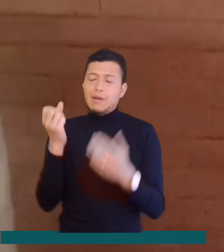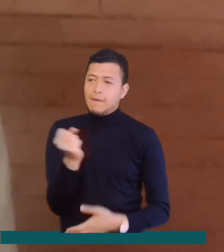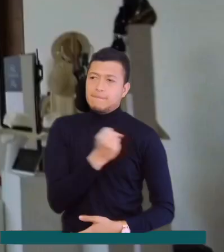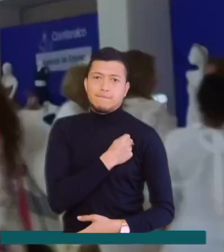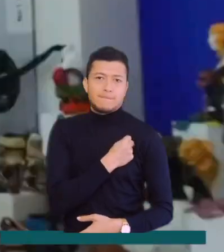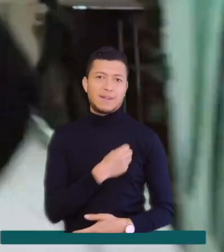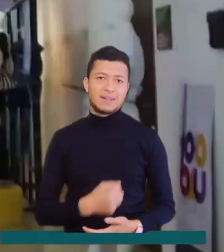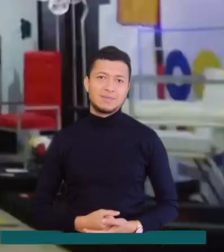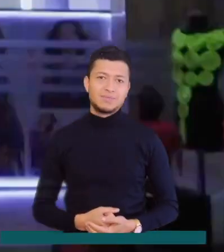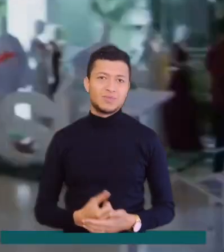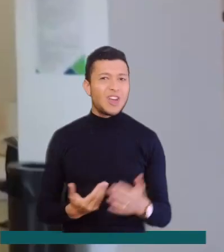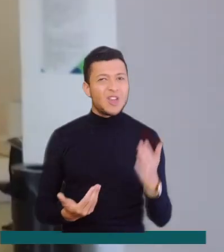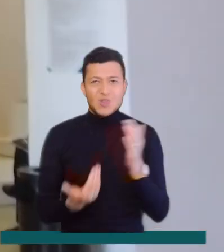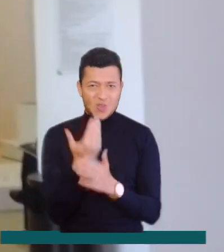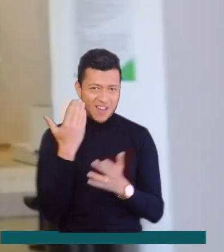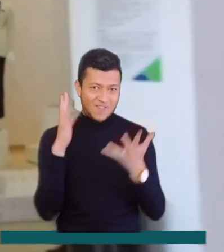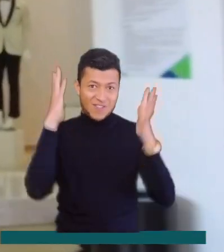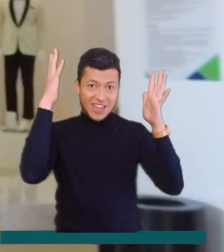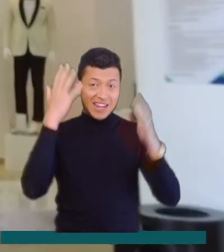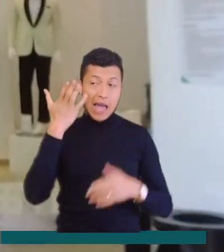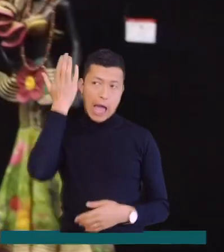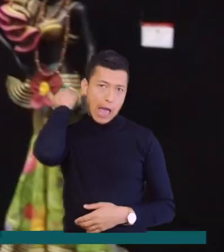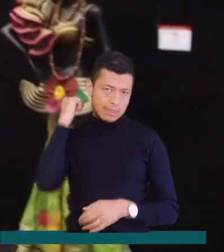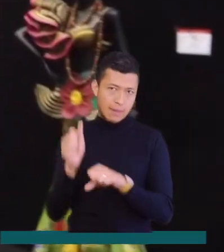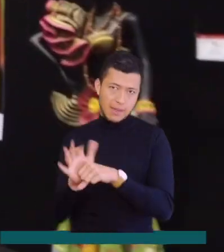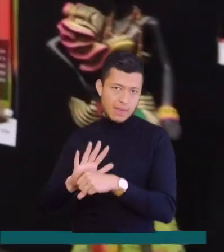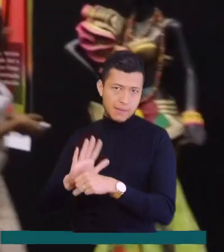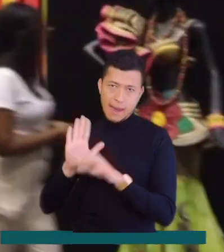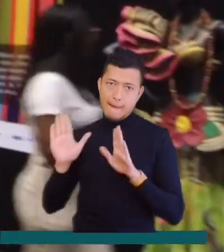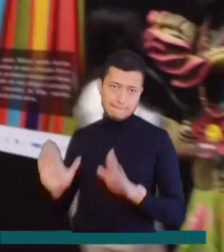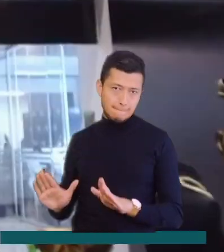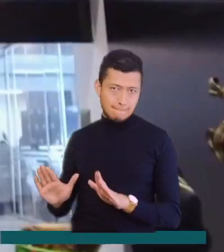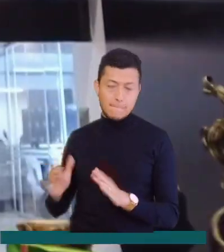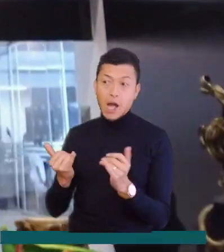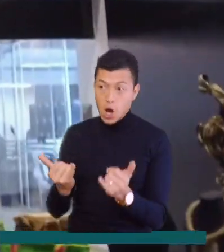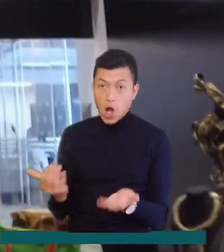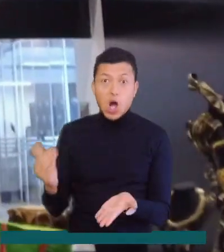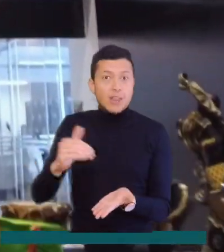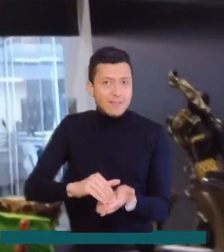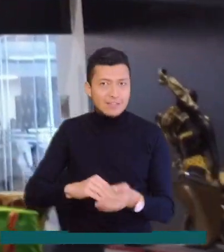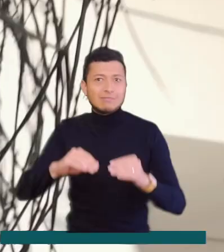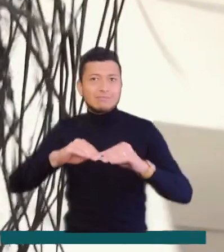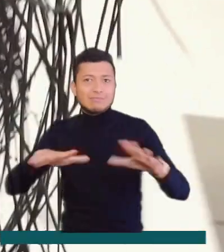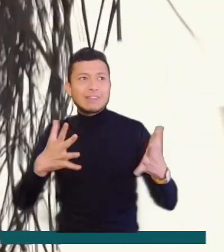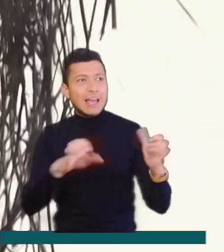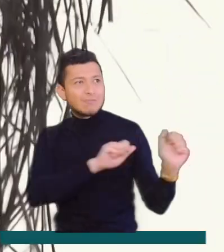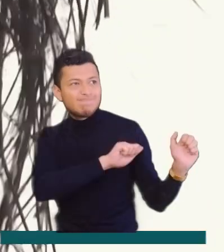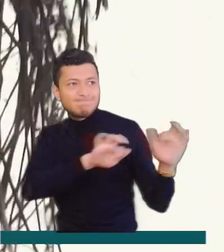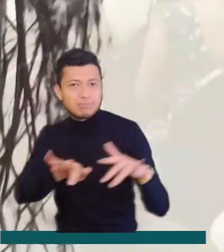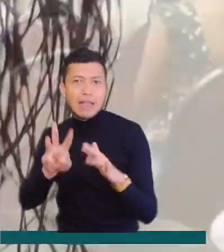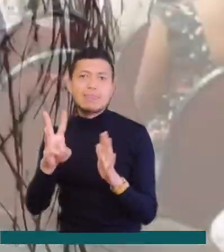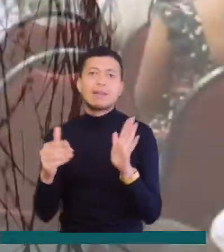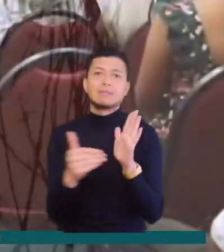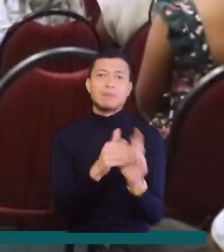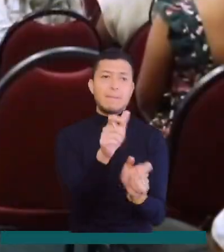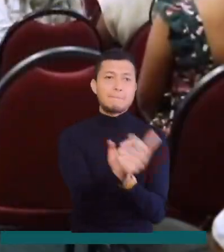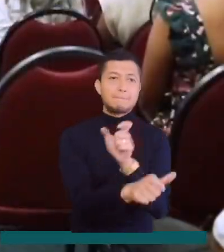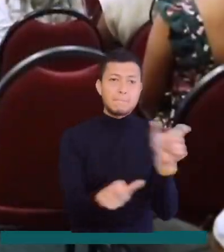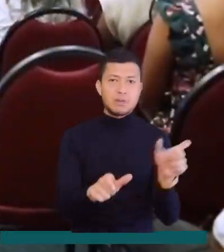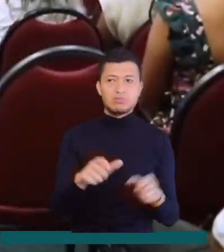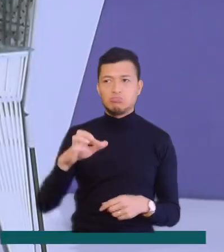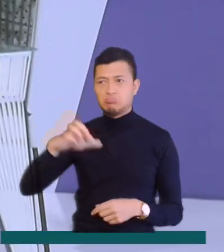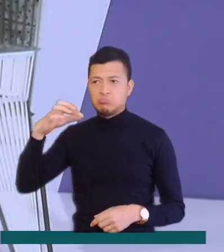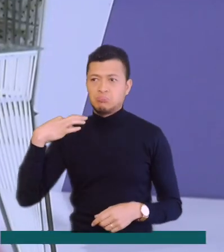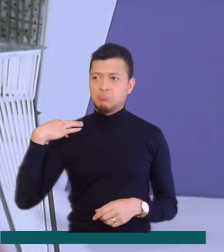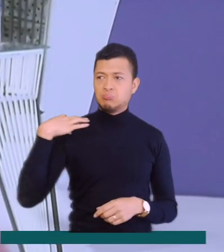fascinante. Esta nueva edición de la Feria, que se había detenido durante la pandemia, espera alrededor de 3 mil asistentes entre público